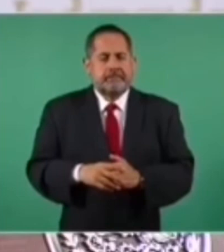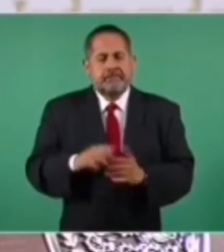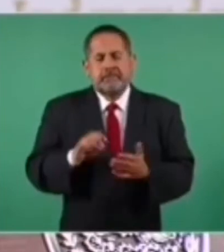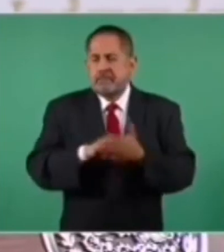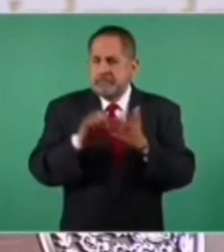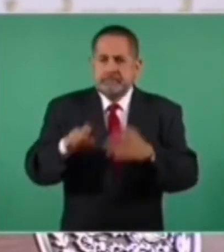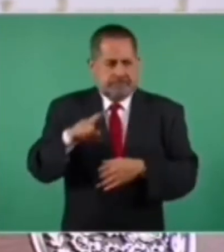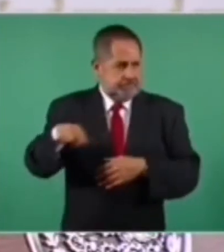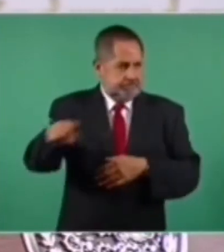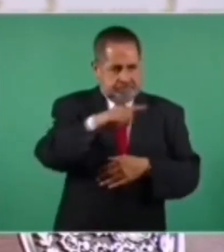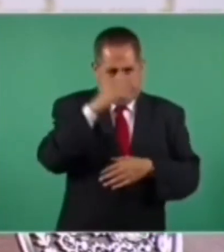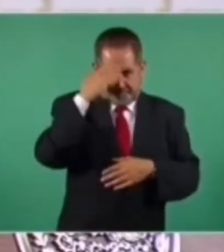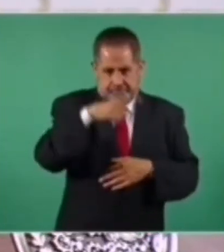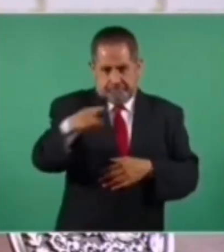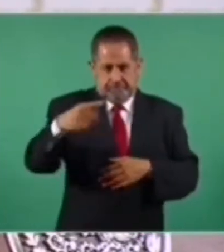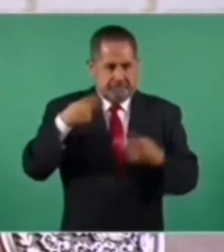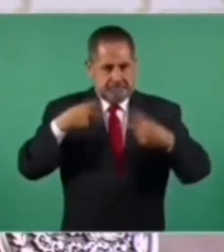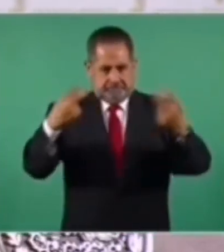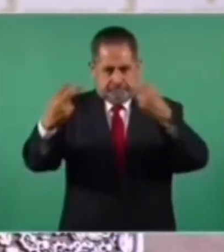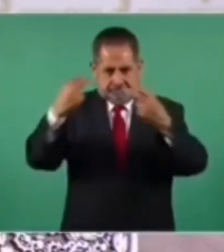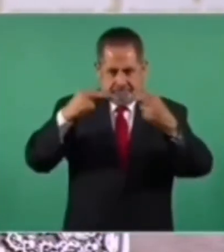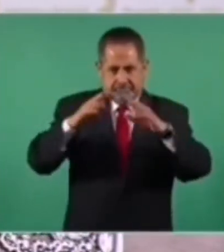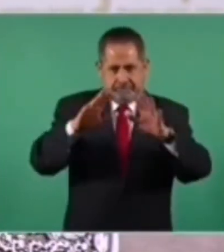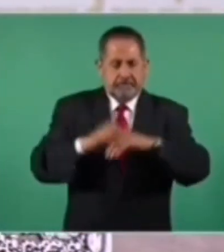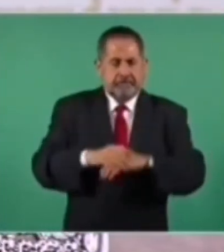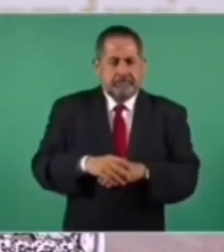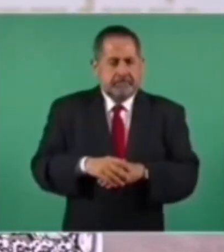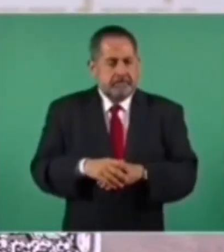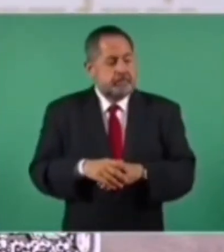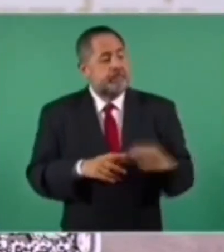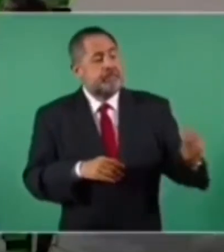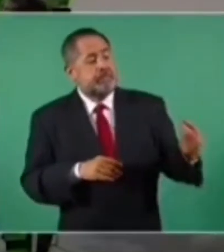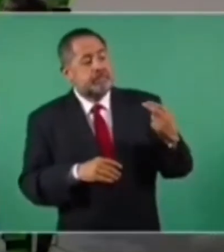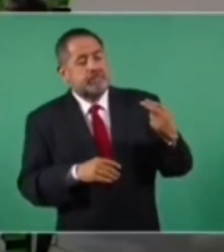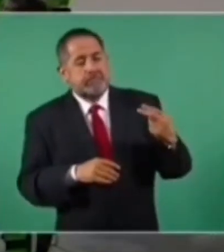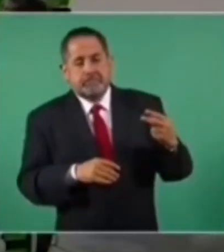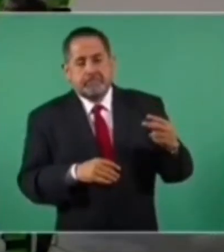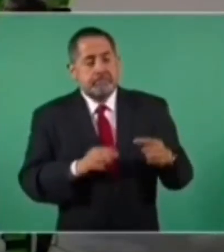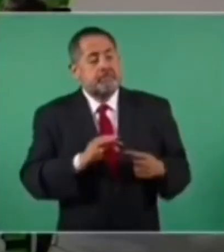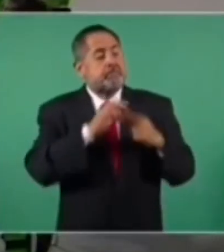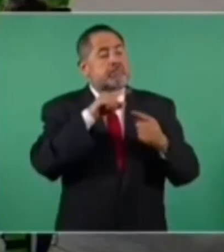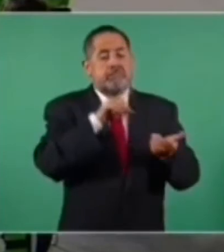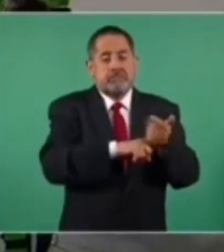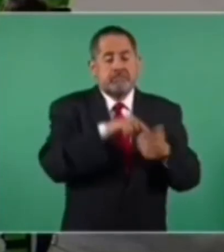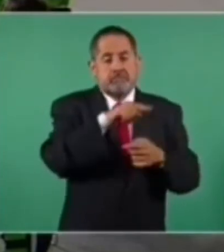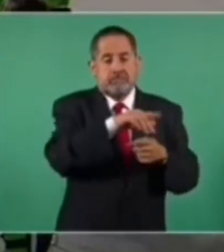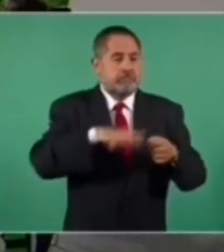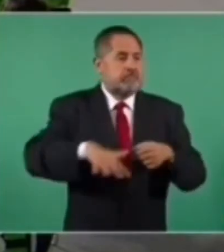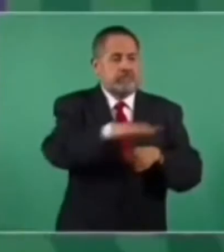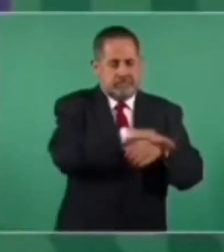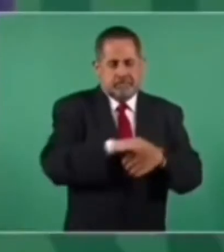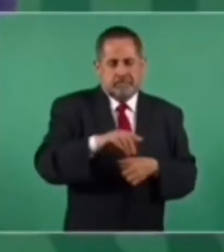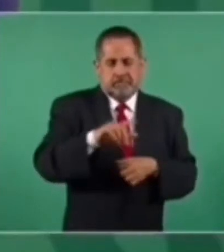a ustedes y a los que nos están viendo y también de manera especial a los de La Laguna,